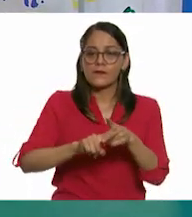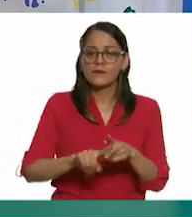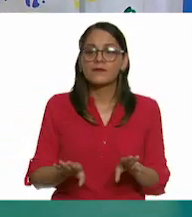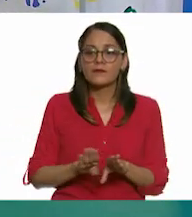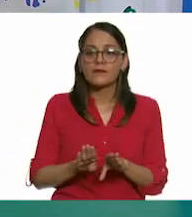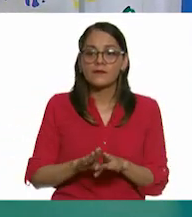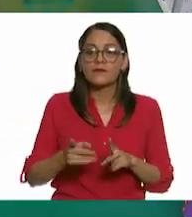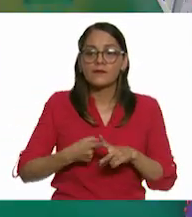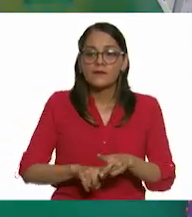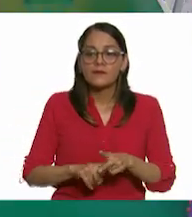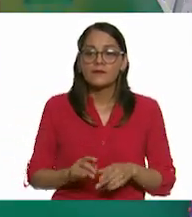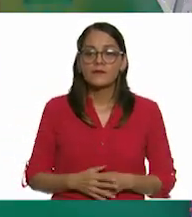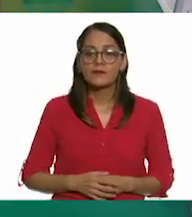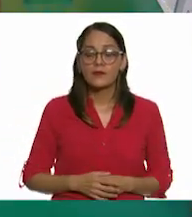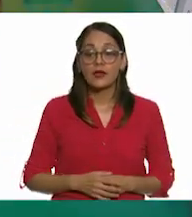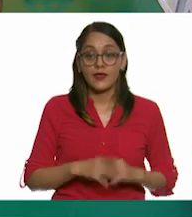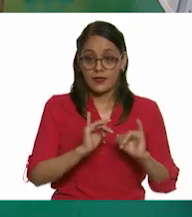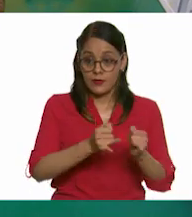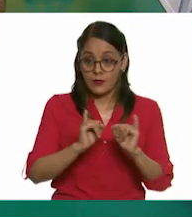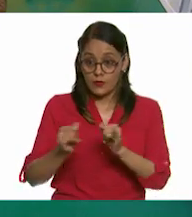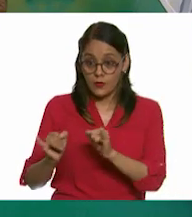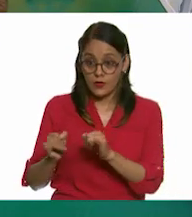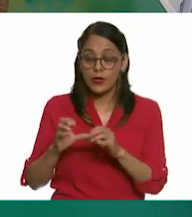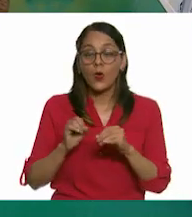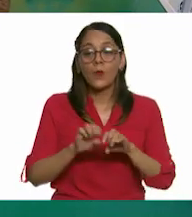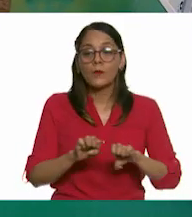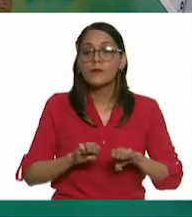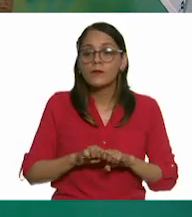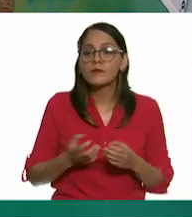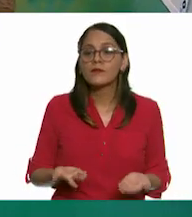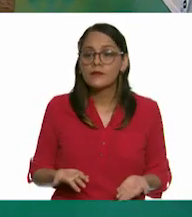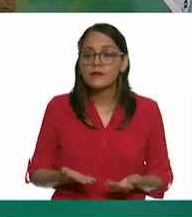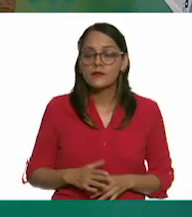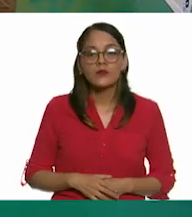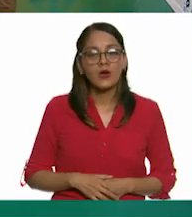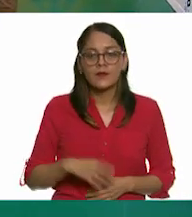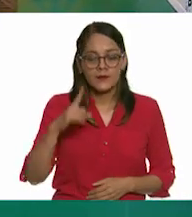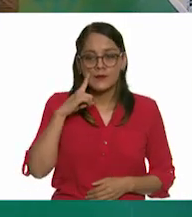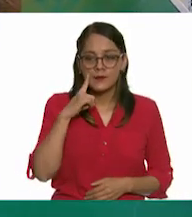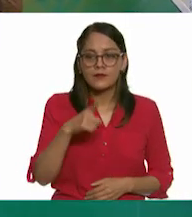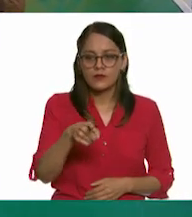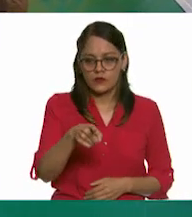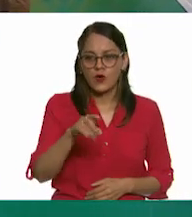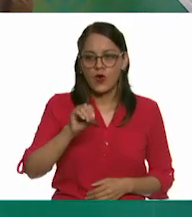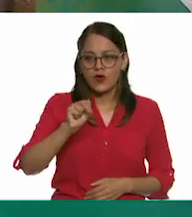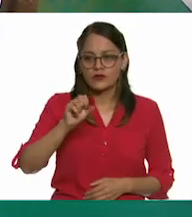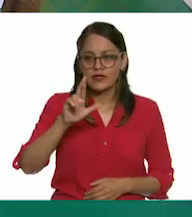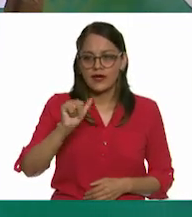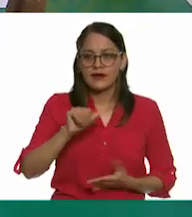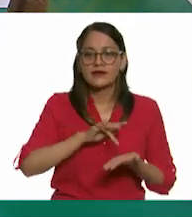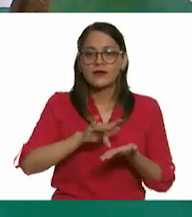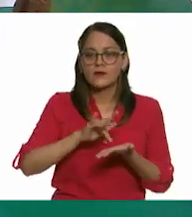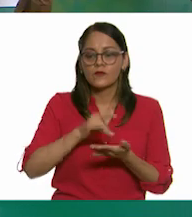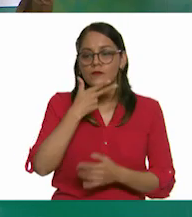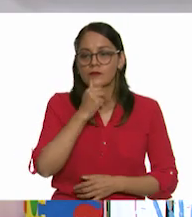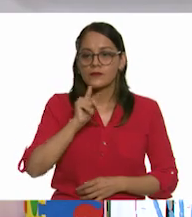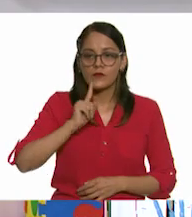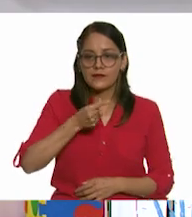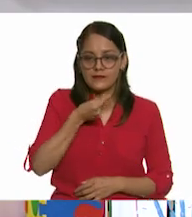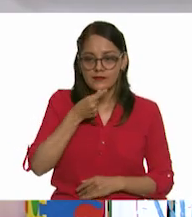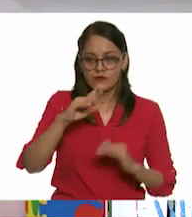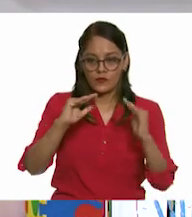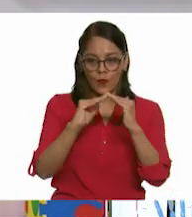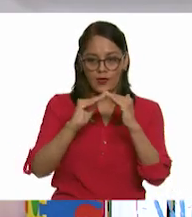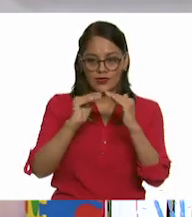hacer de forma individual o en equipo? En este caso, a ti, Oscar, te van a estar apoyando todas las niñas y niños allá en casa.